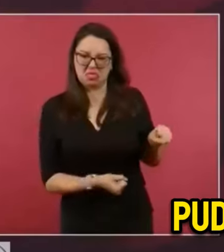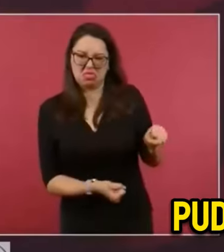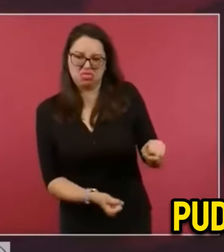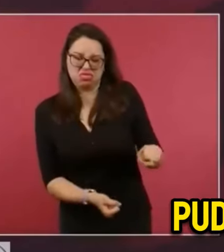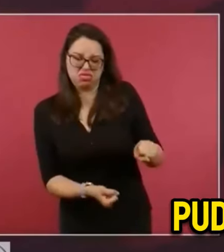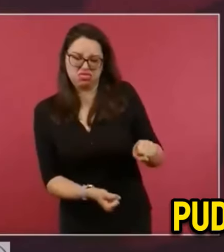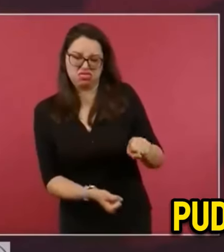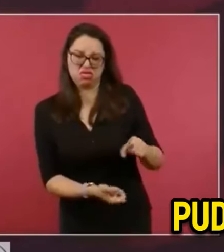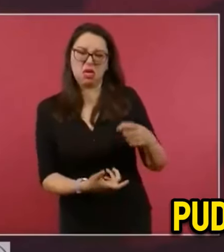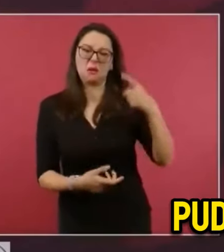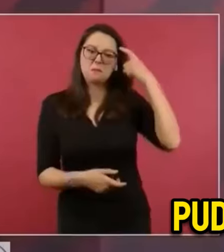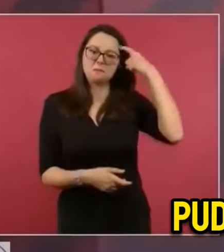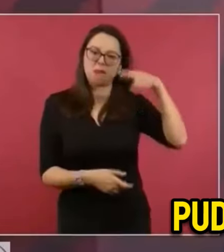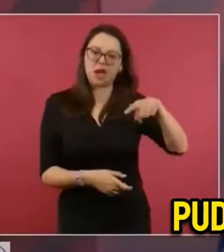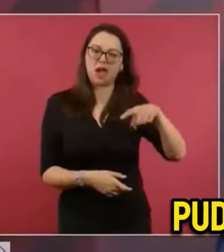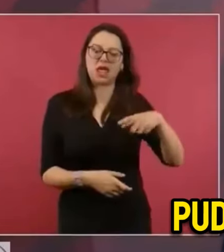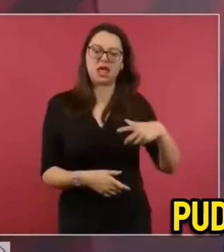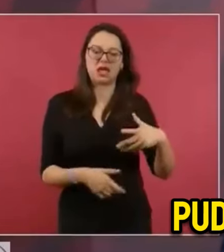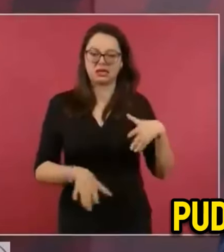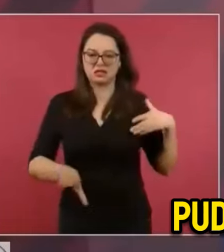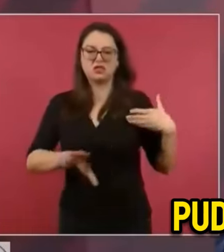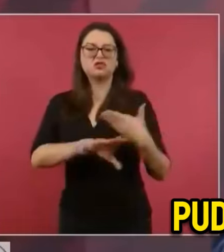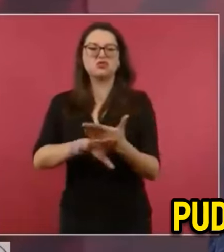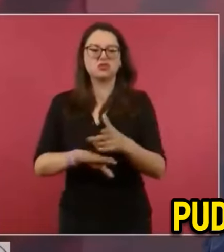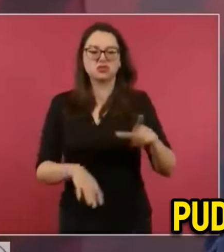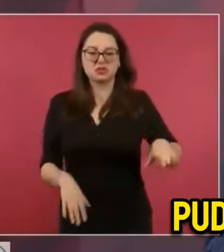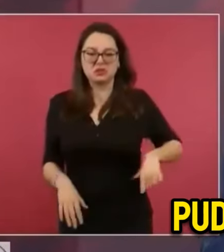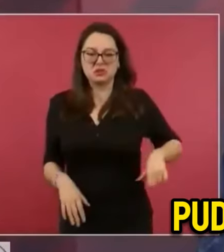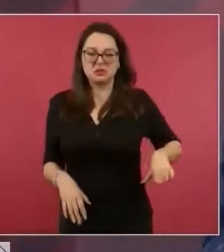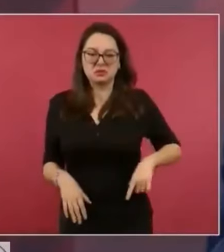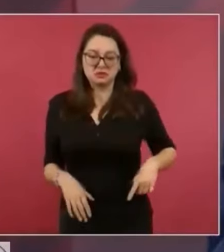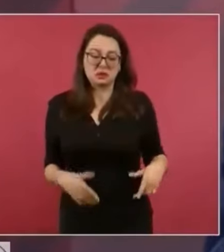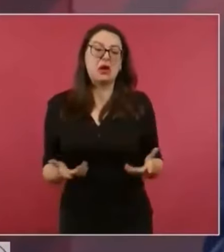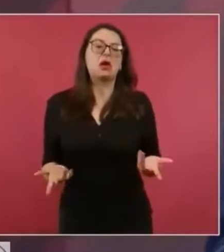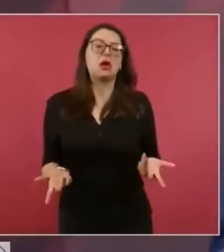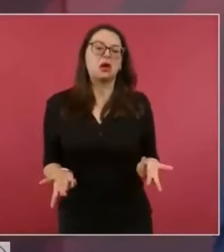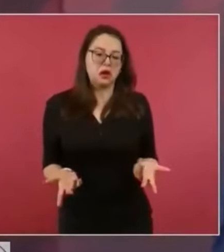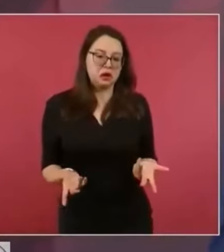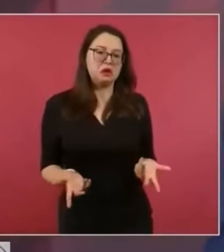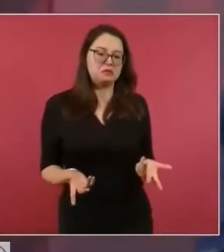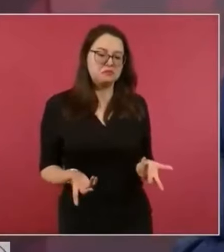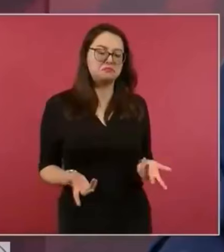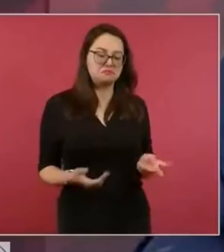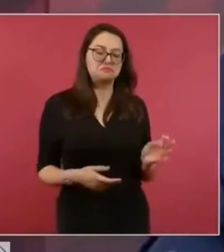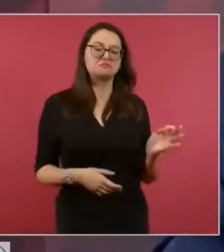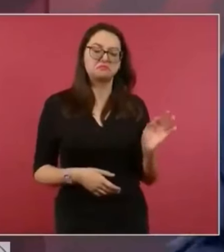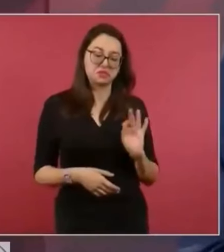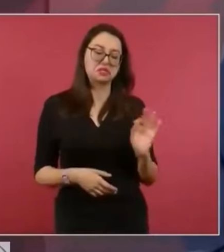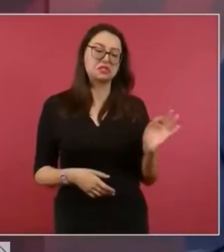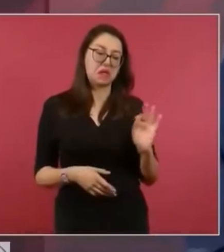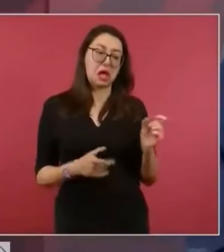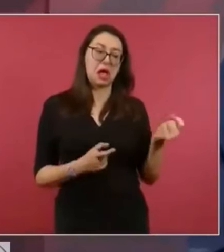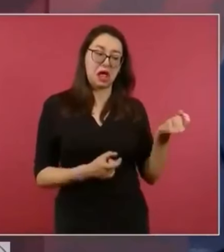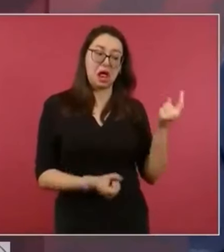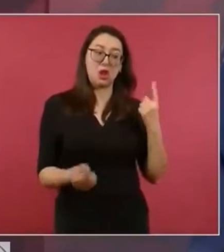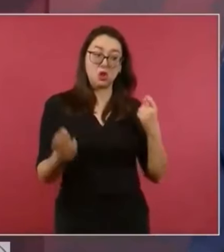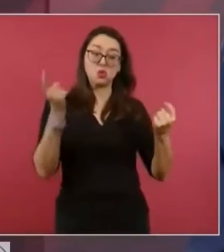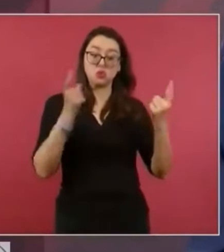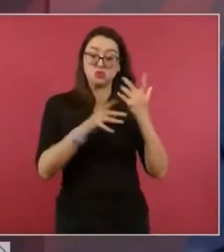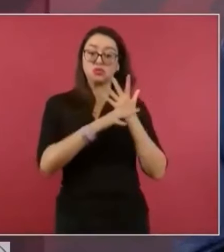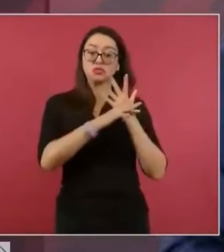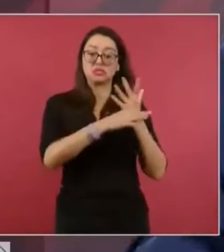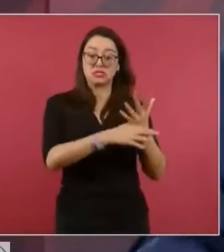Pudo haber la intención de tirar en el pozo combustible,